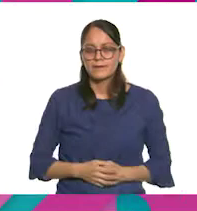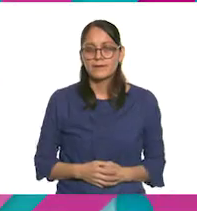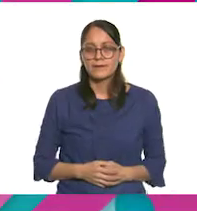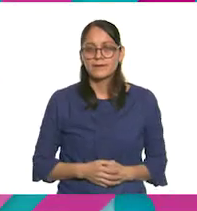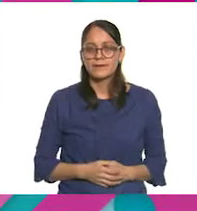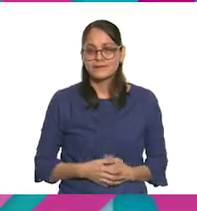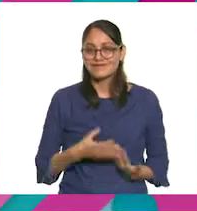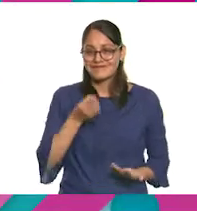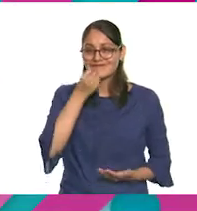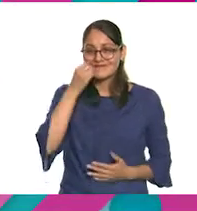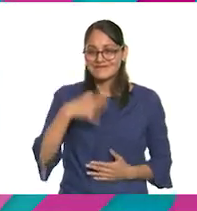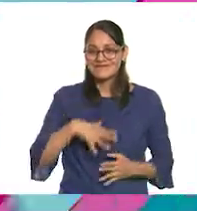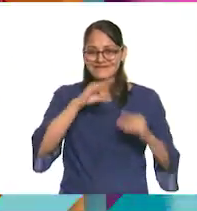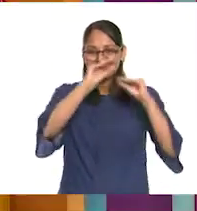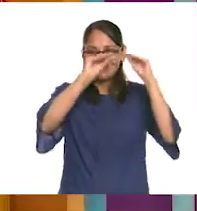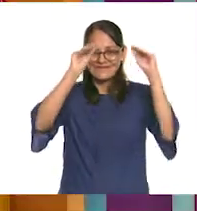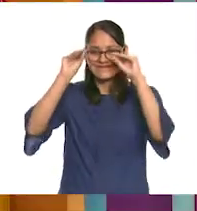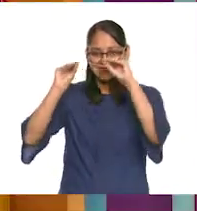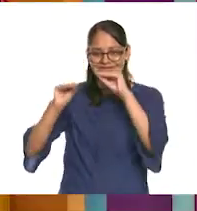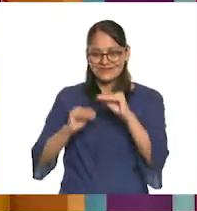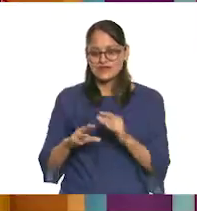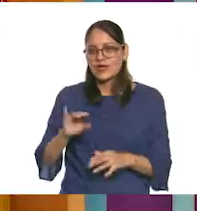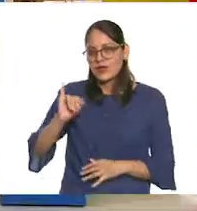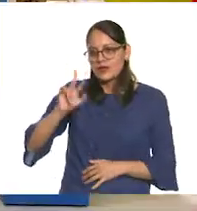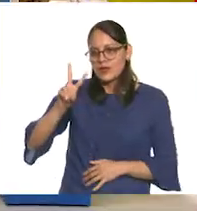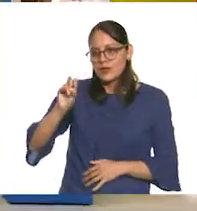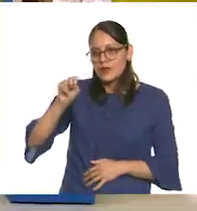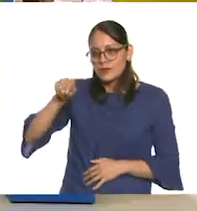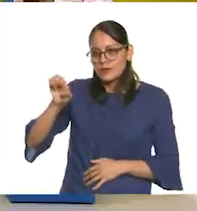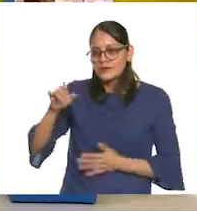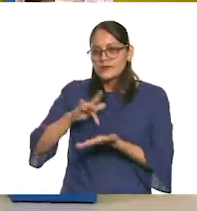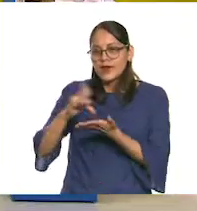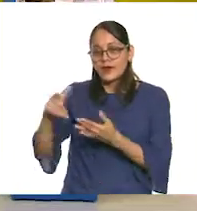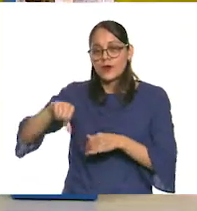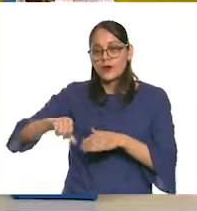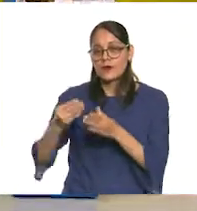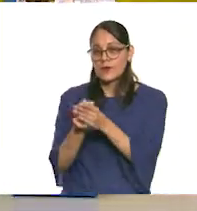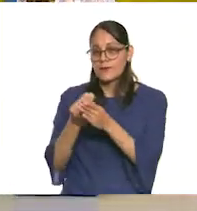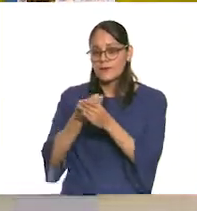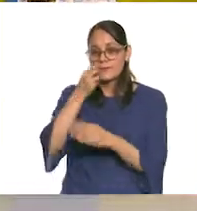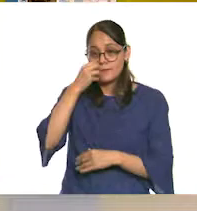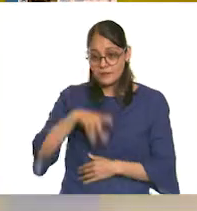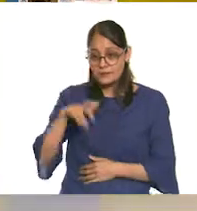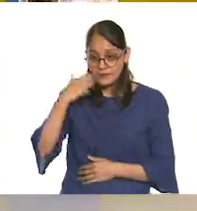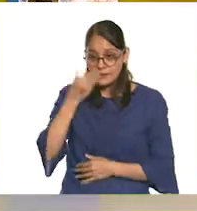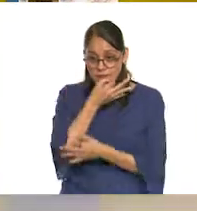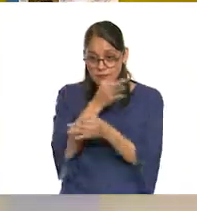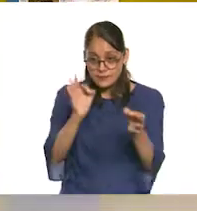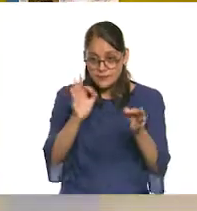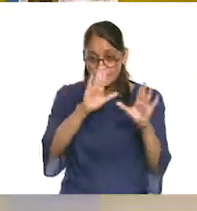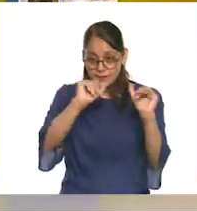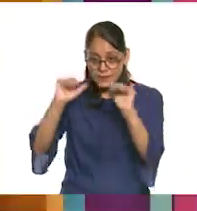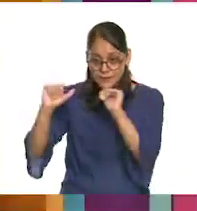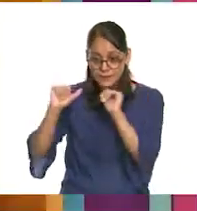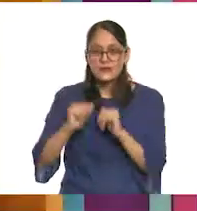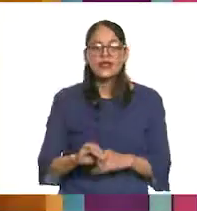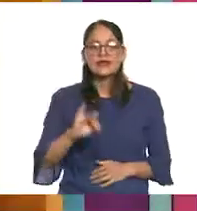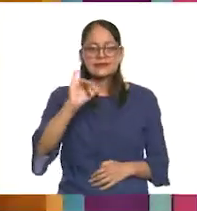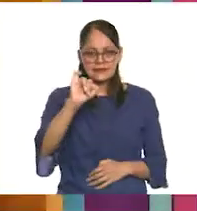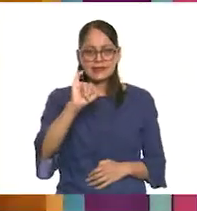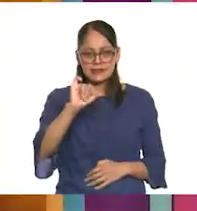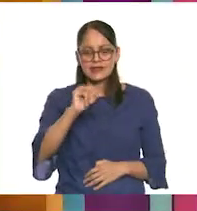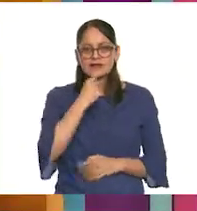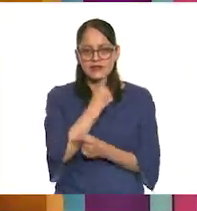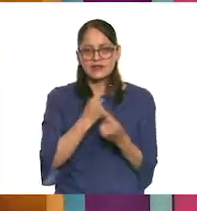Padrísima nuestra instalación, Eri. Ivonne, muchísimas gracias. Una clase maravillosa. ¿Quieres despedirte de las niñas y los niños? Sí, solamente